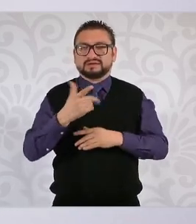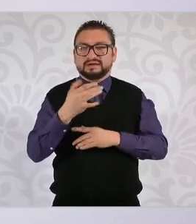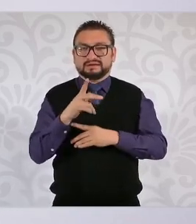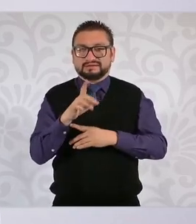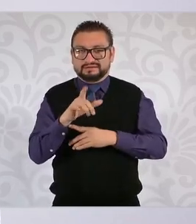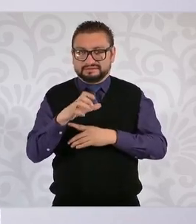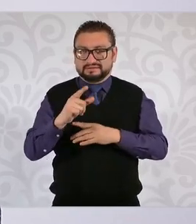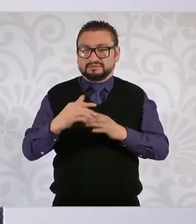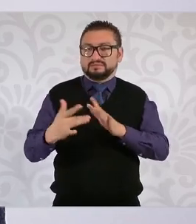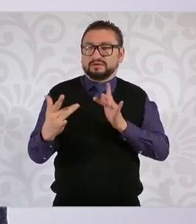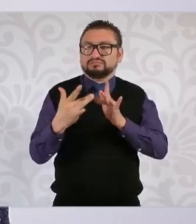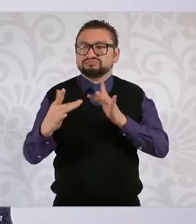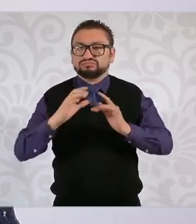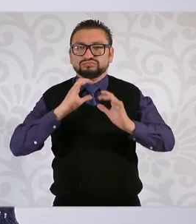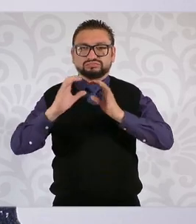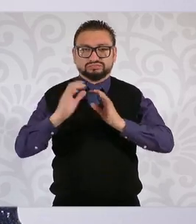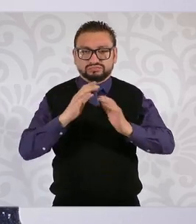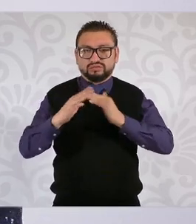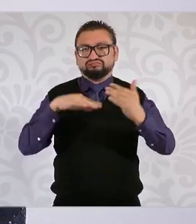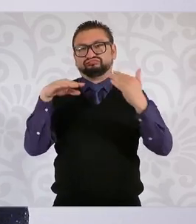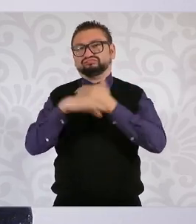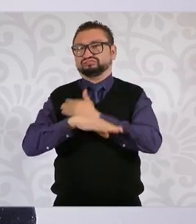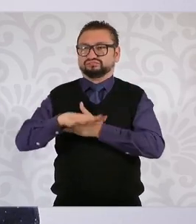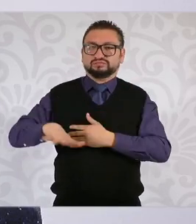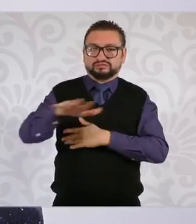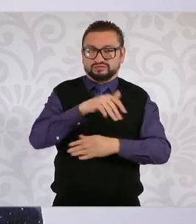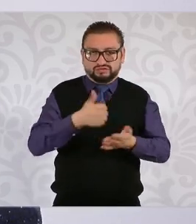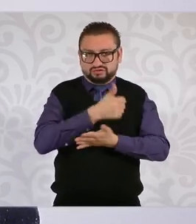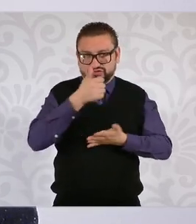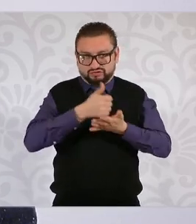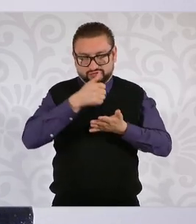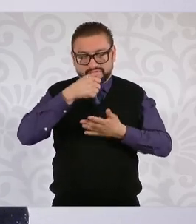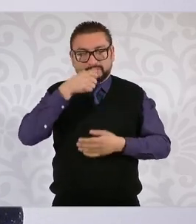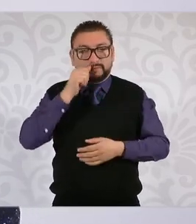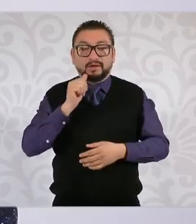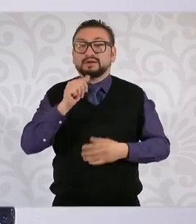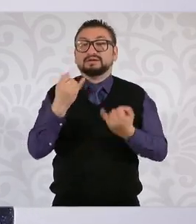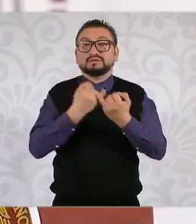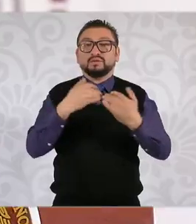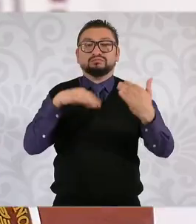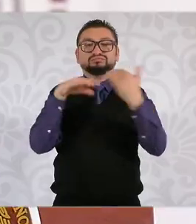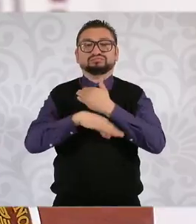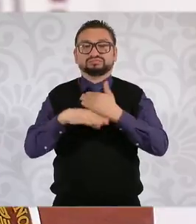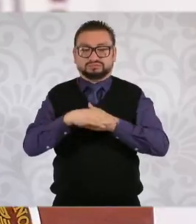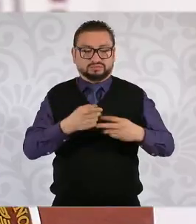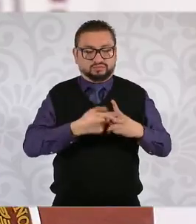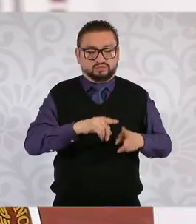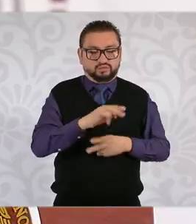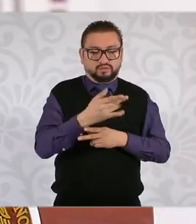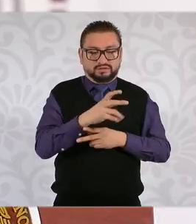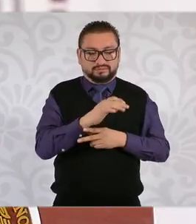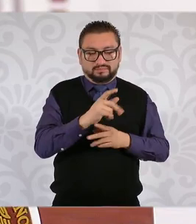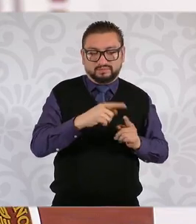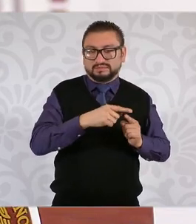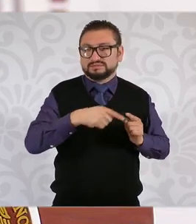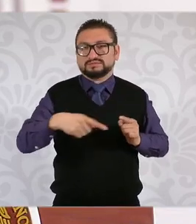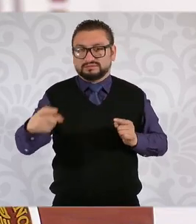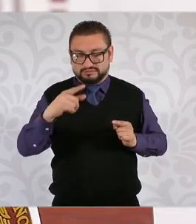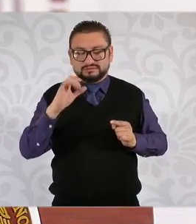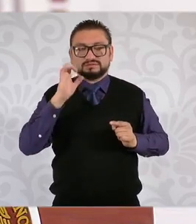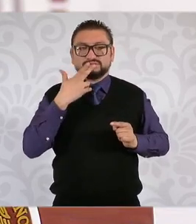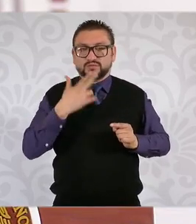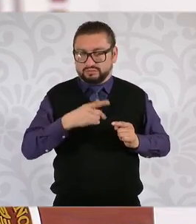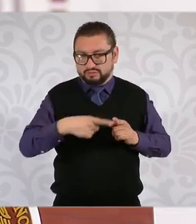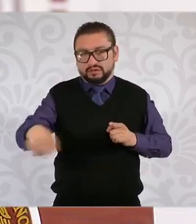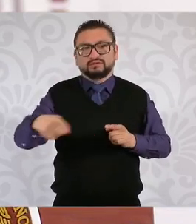que haya comunicación hasta Ciudad Juárez, está la carretera que inició de Guaymas a Chihuahua que la vamos a